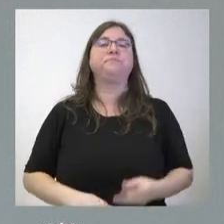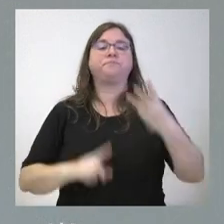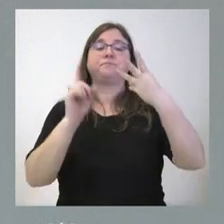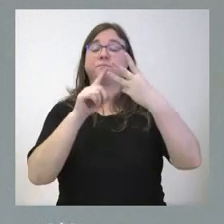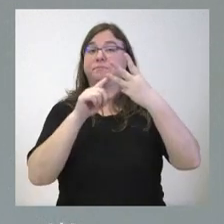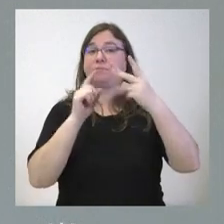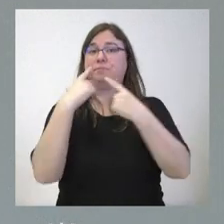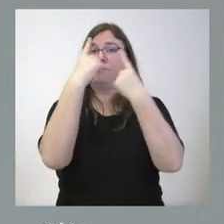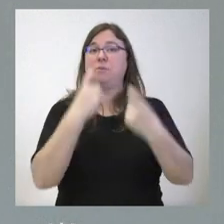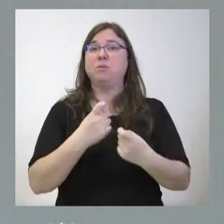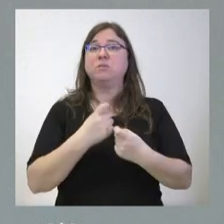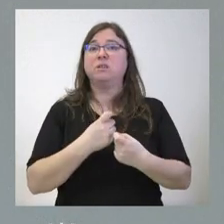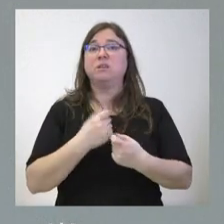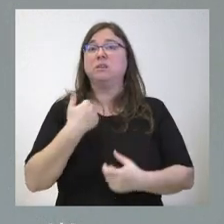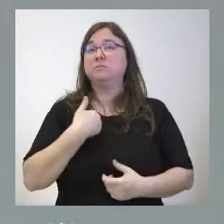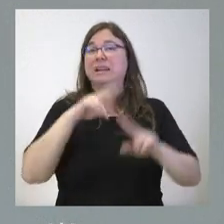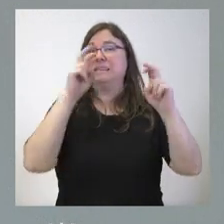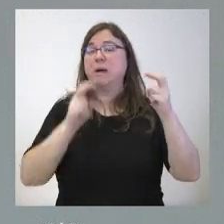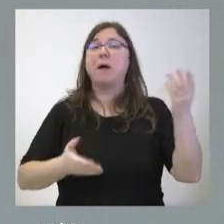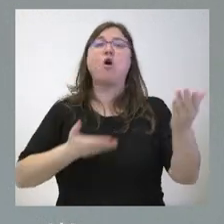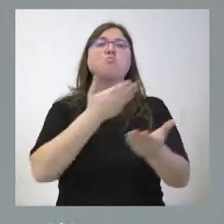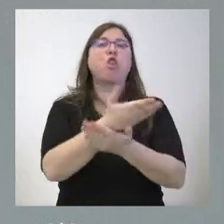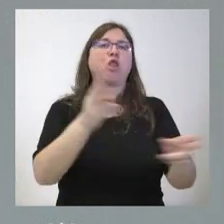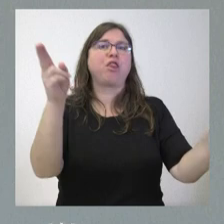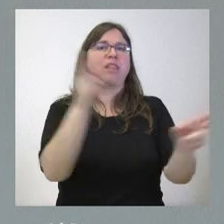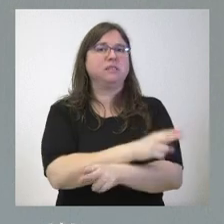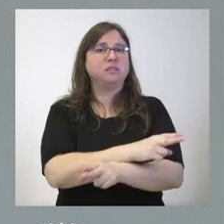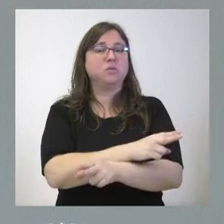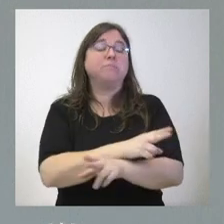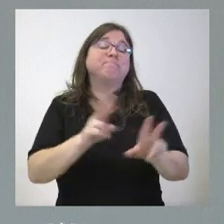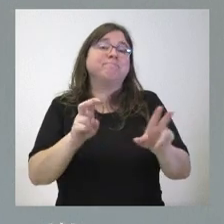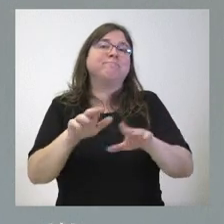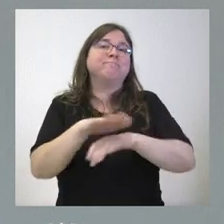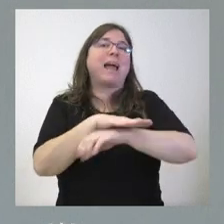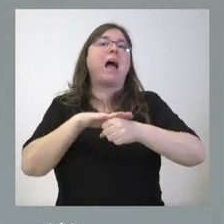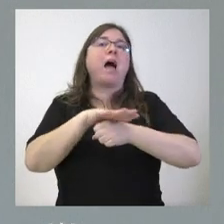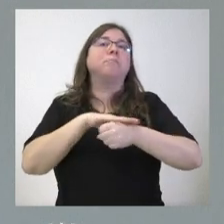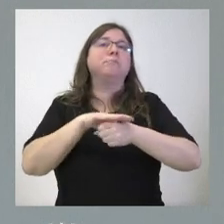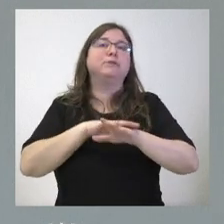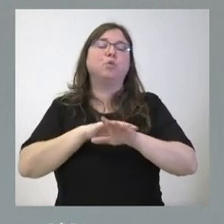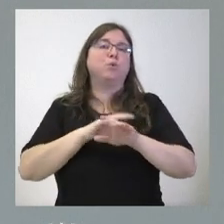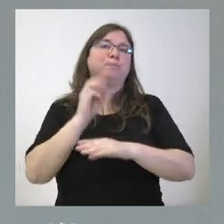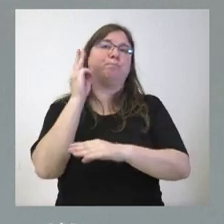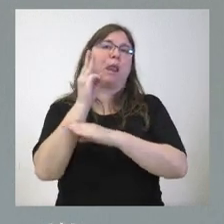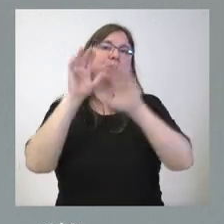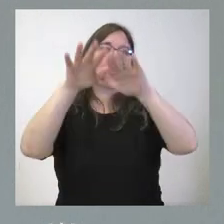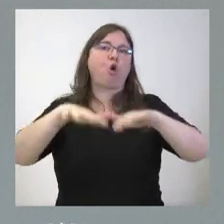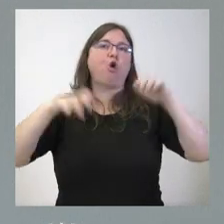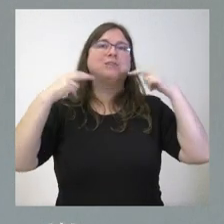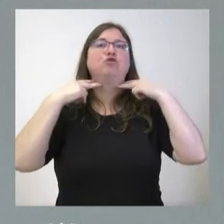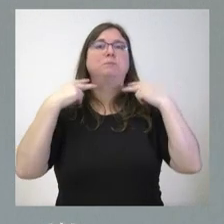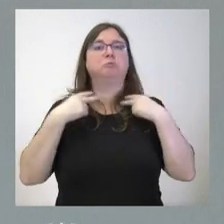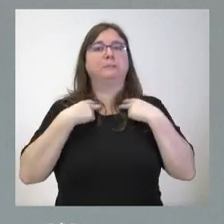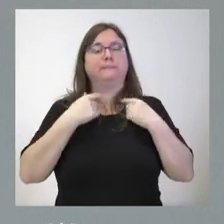pregunta creo que sobre la moción de censura es una cuestión en el ámbito parlamentario del Congreso de los Diputados nosotros saben